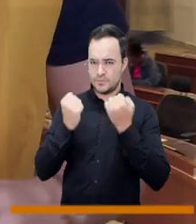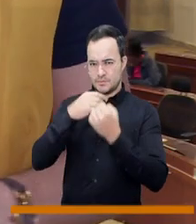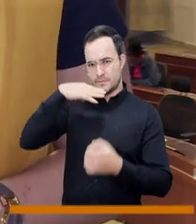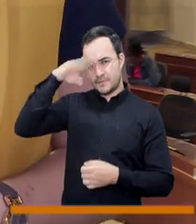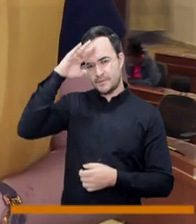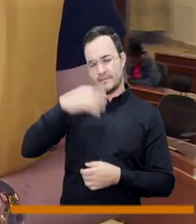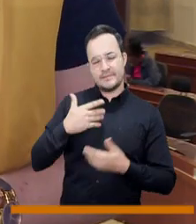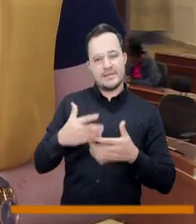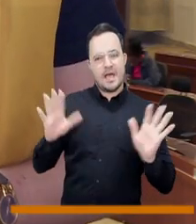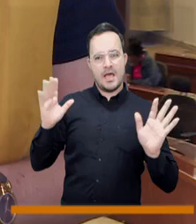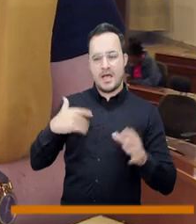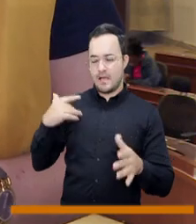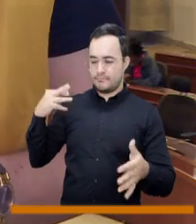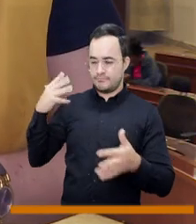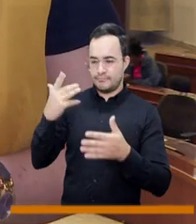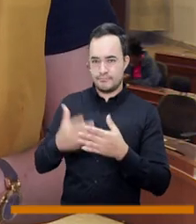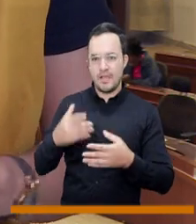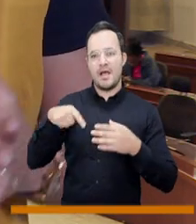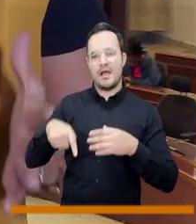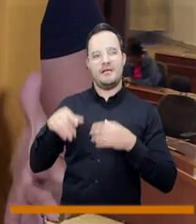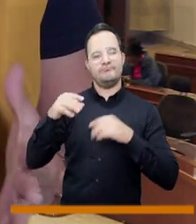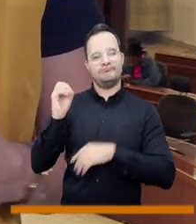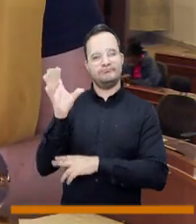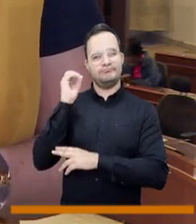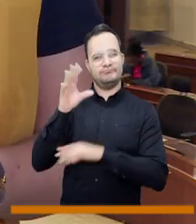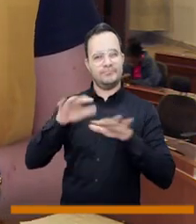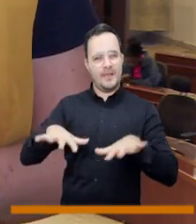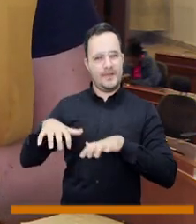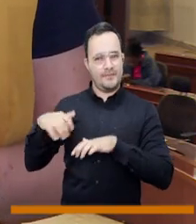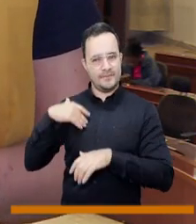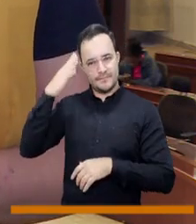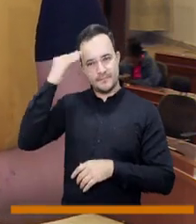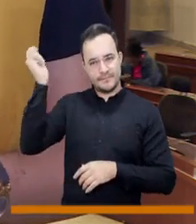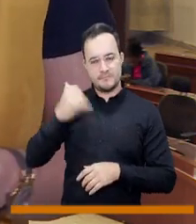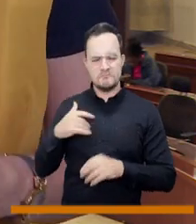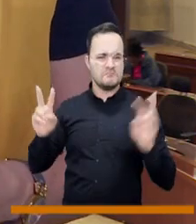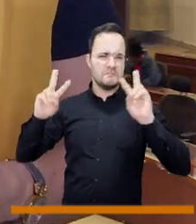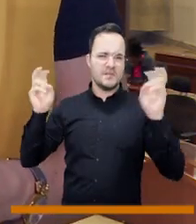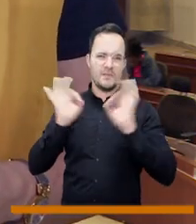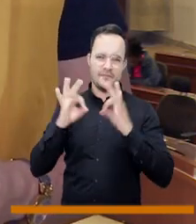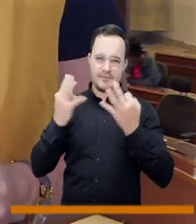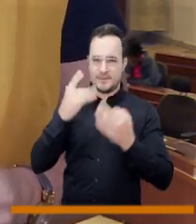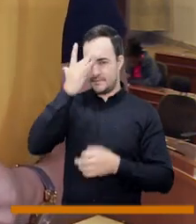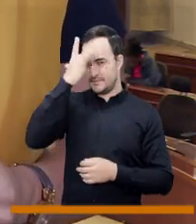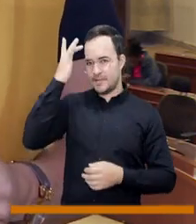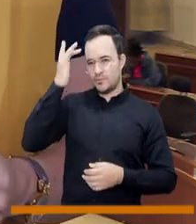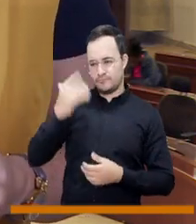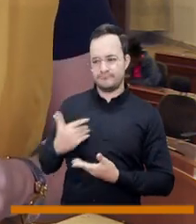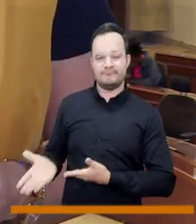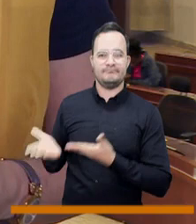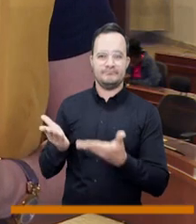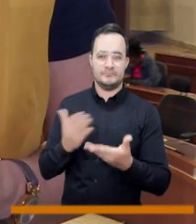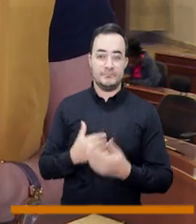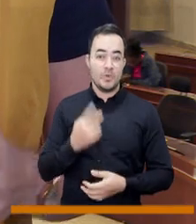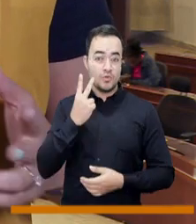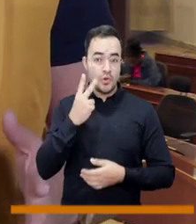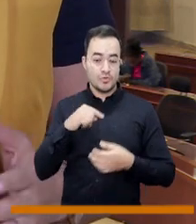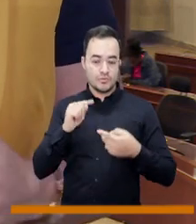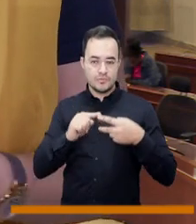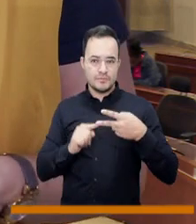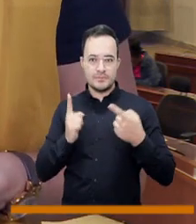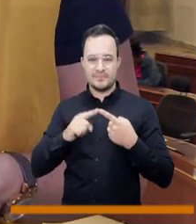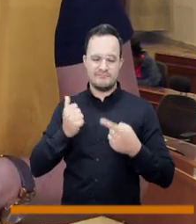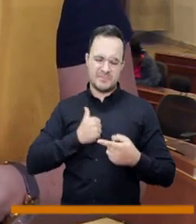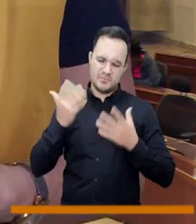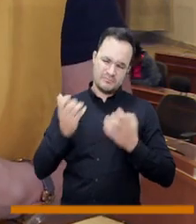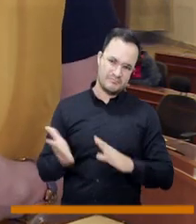Aula Abierta del Consejo de Medellín acaba de realizar su último evento académico del año en el tema La Familia y la Salud Mental, en